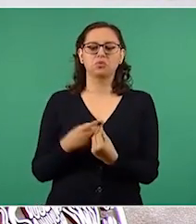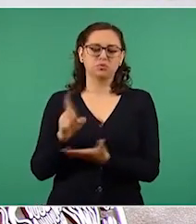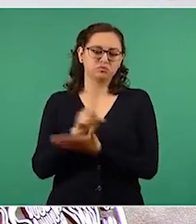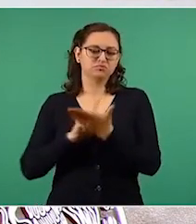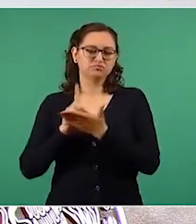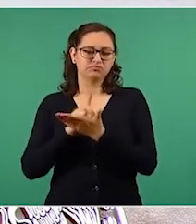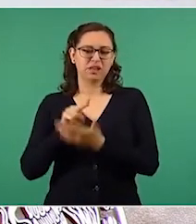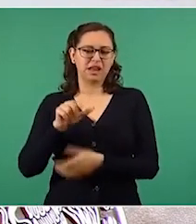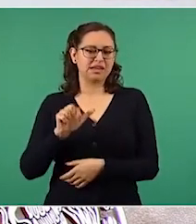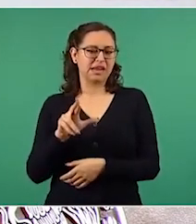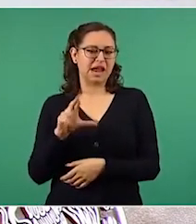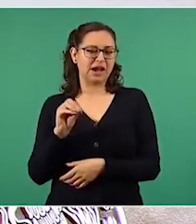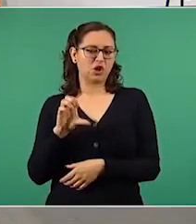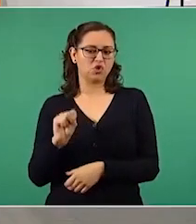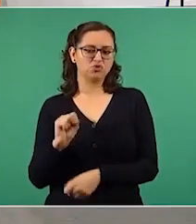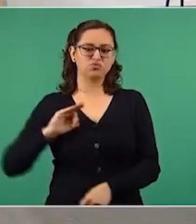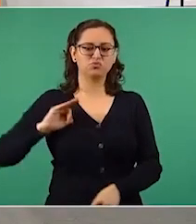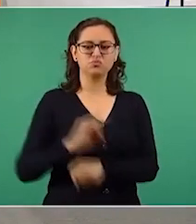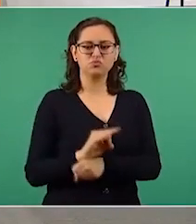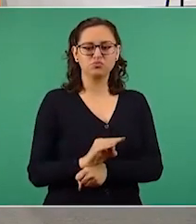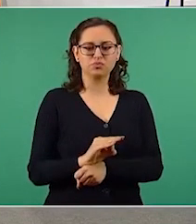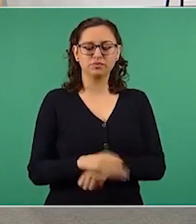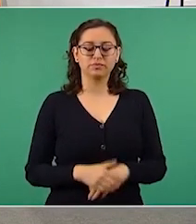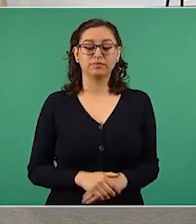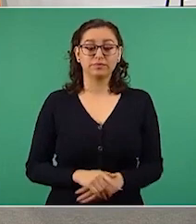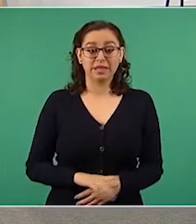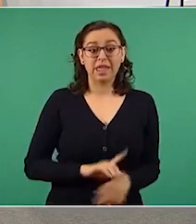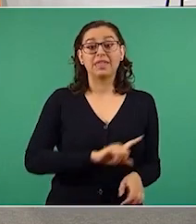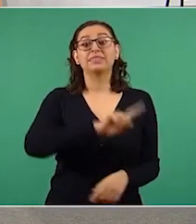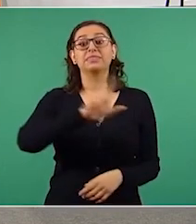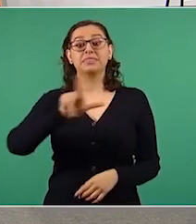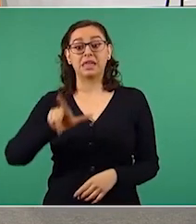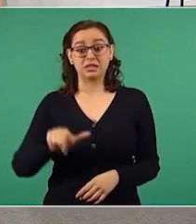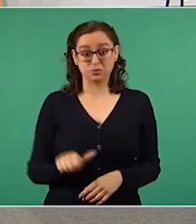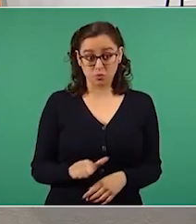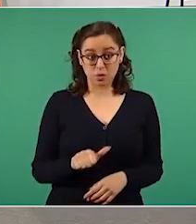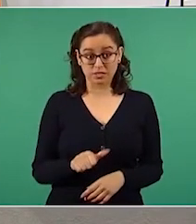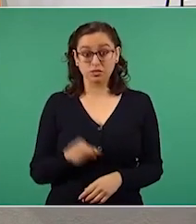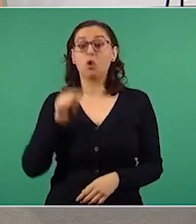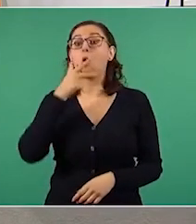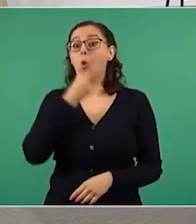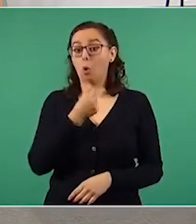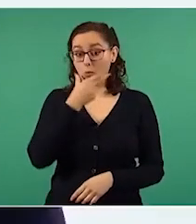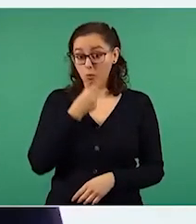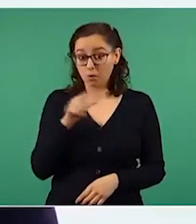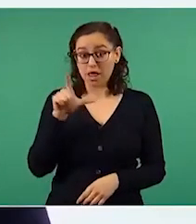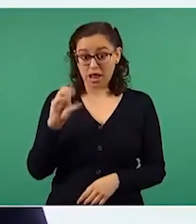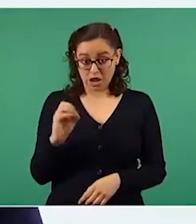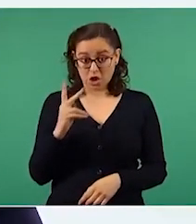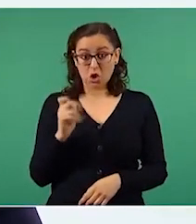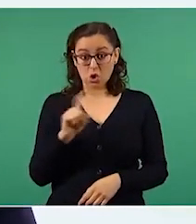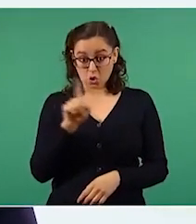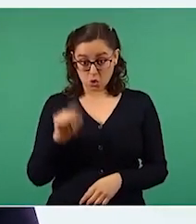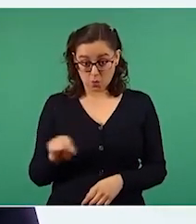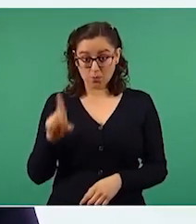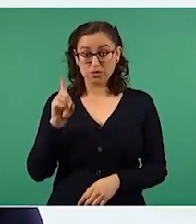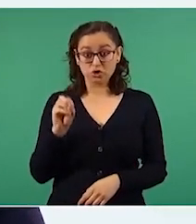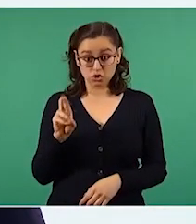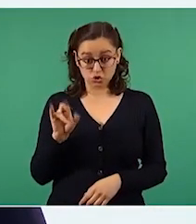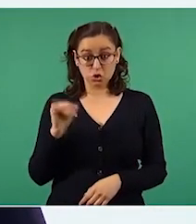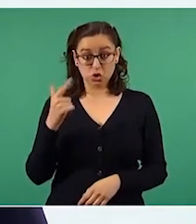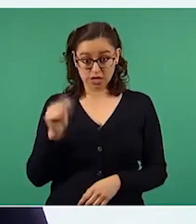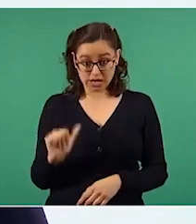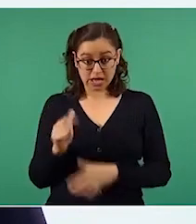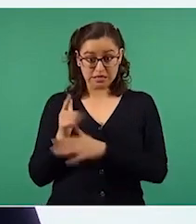A lo que una hora más tarde, Joaquín López Dóriga cita el tuit, en riesgo, el presidente López Obrador pasa